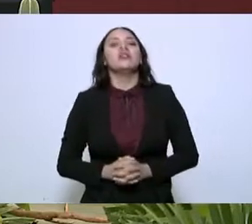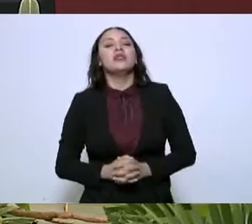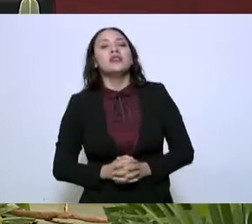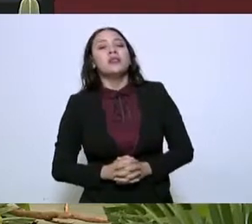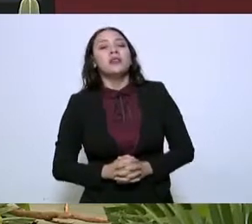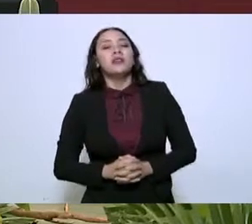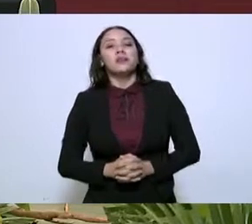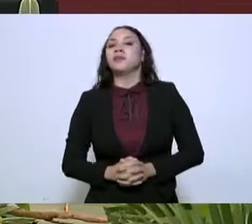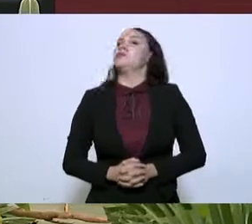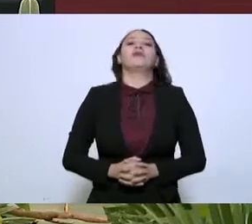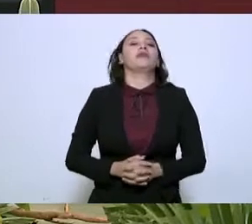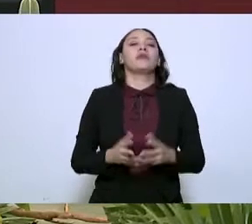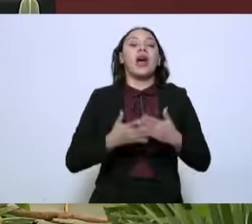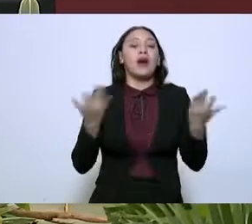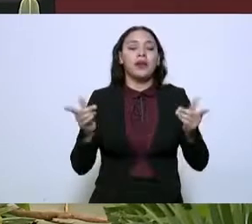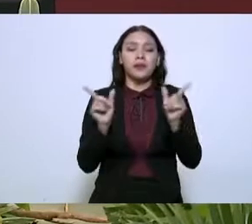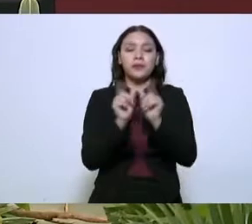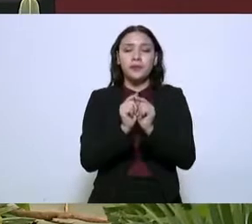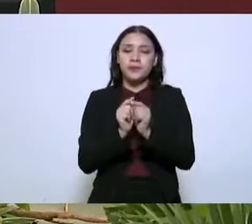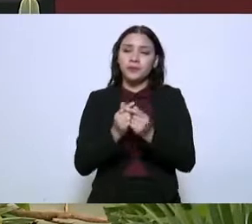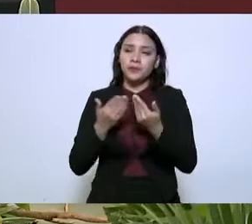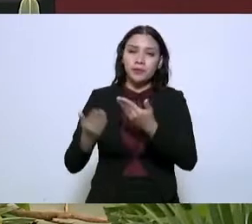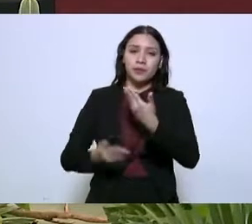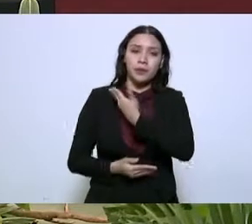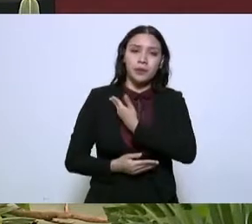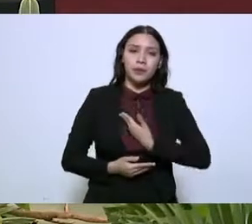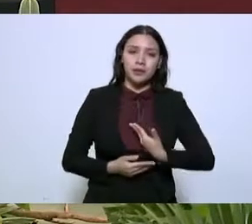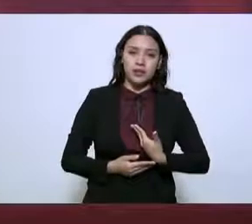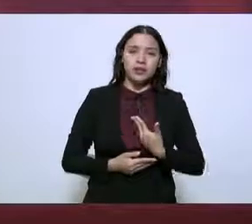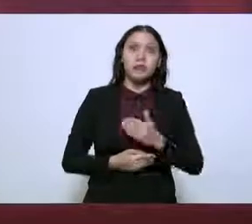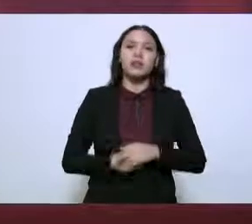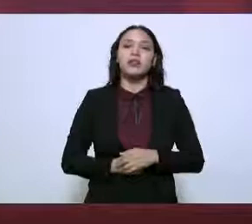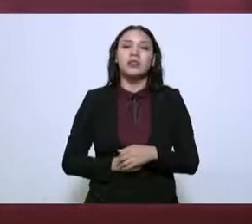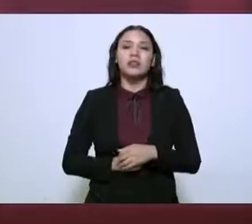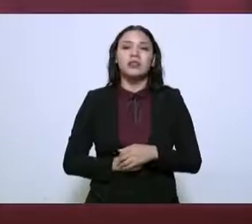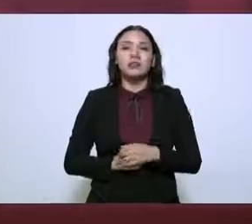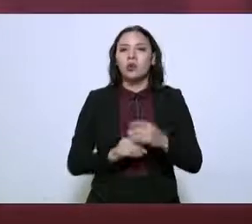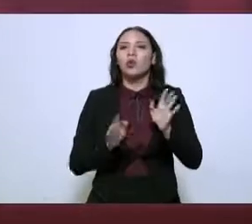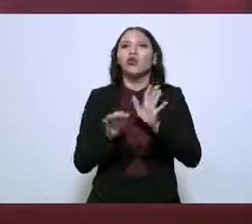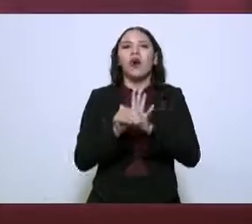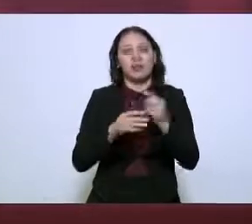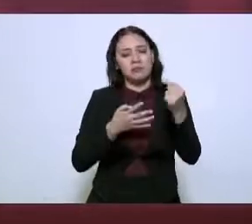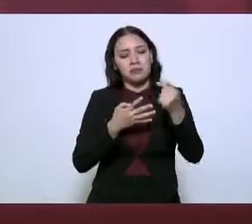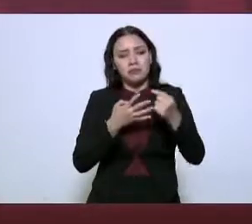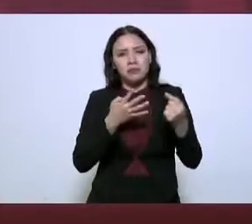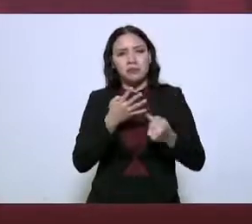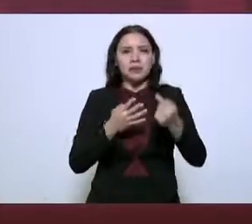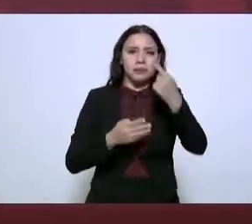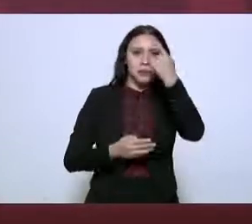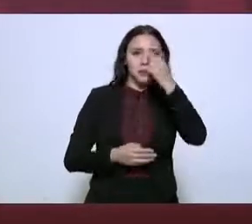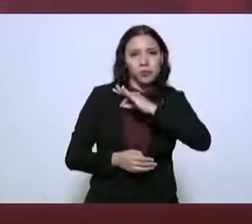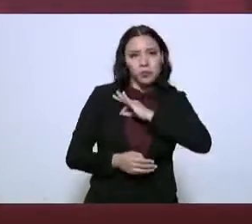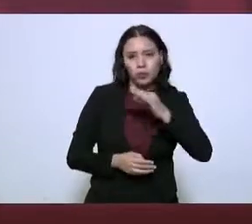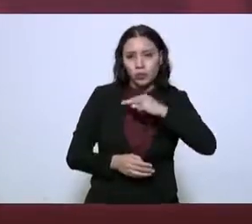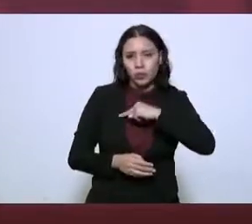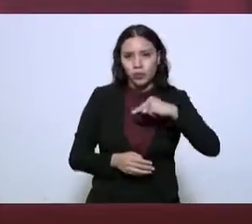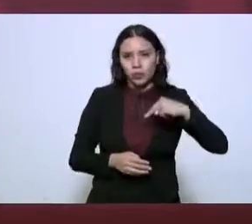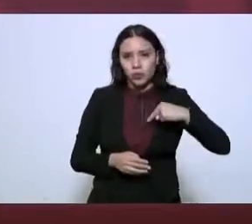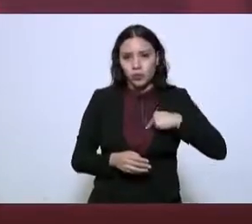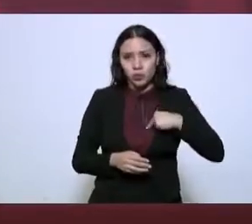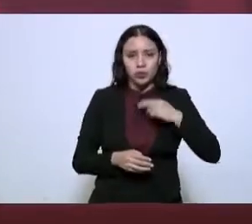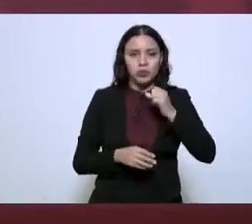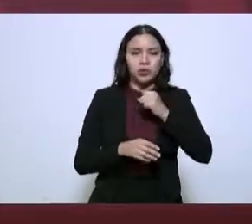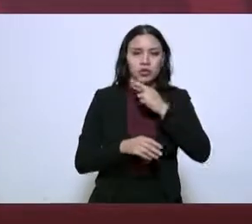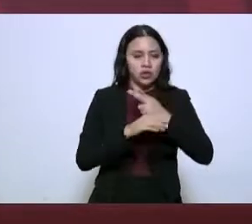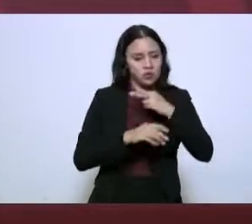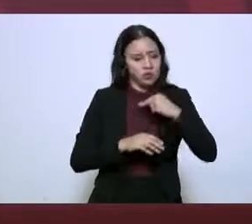Pues en síntesis, señor presidente, serían estos rubros o estos campos donde podría la secretaría, siguiendo sus